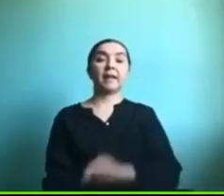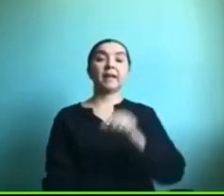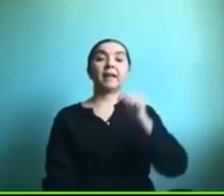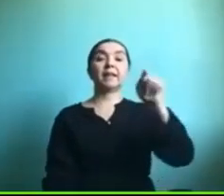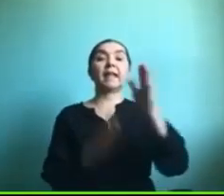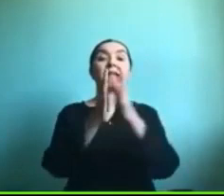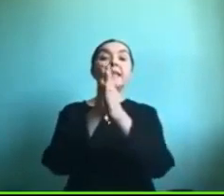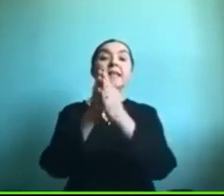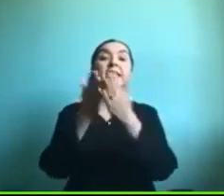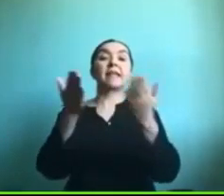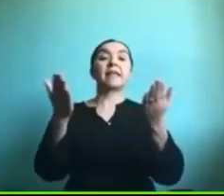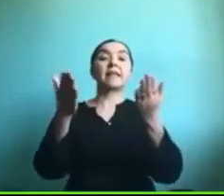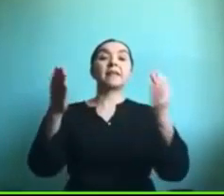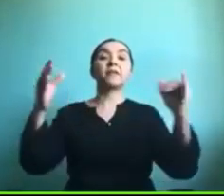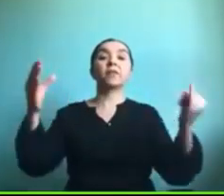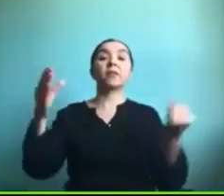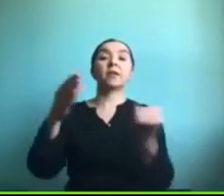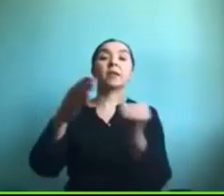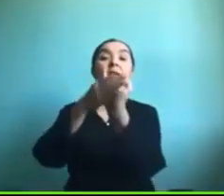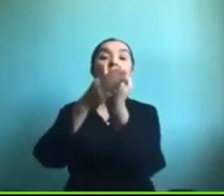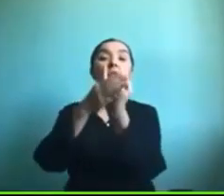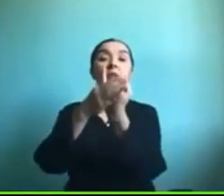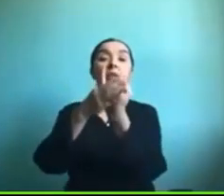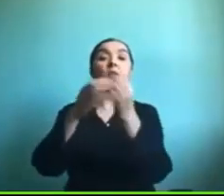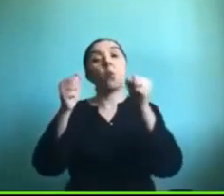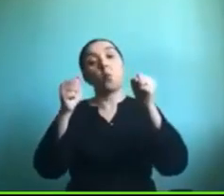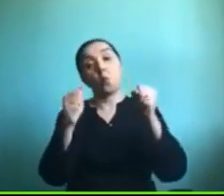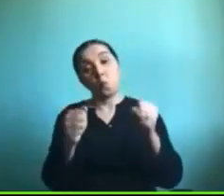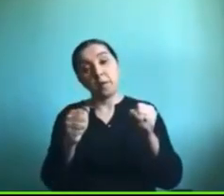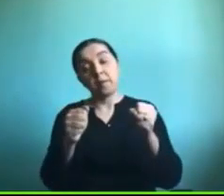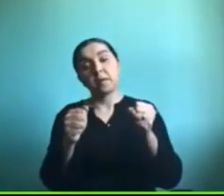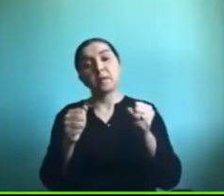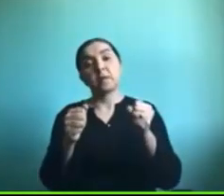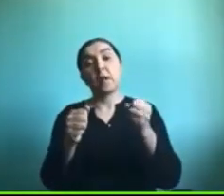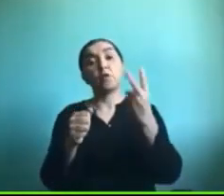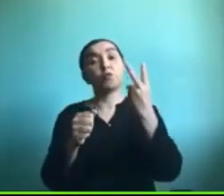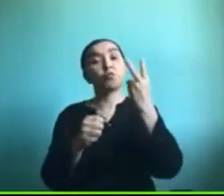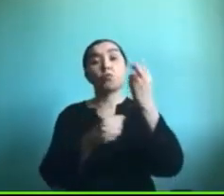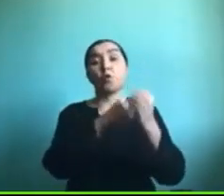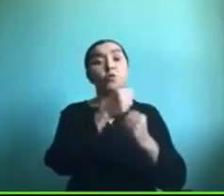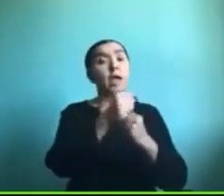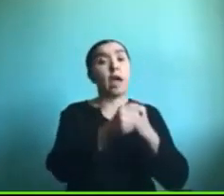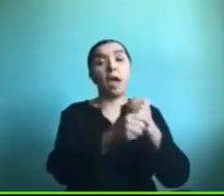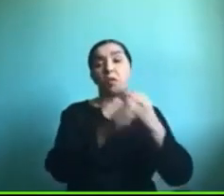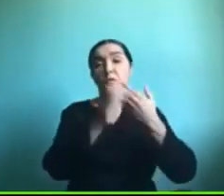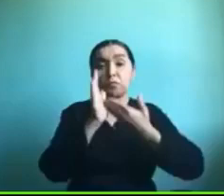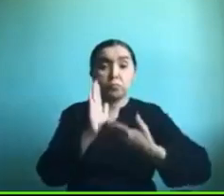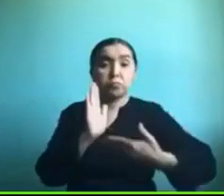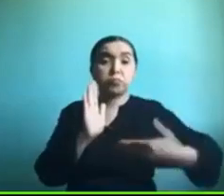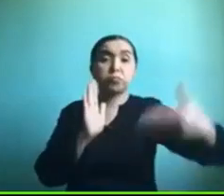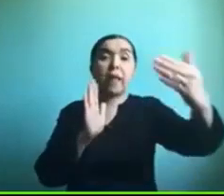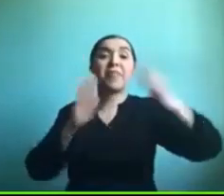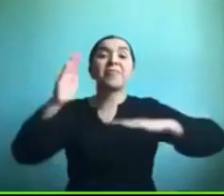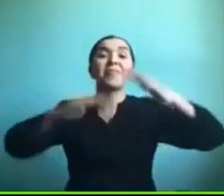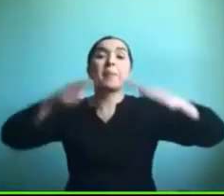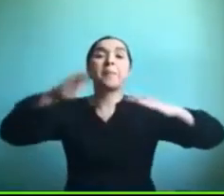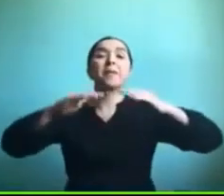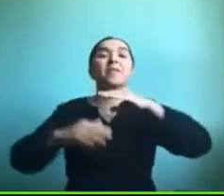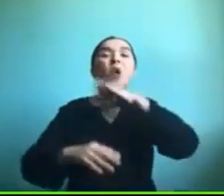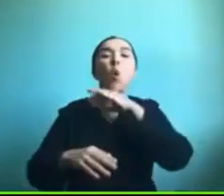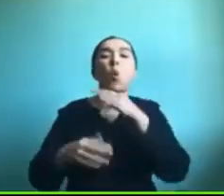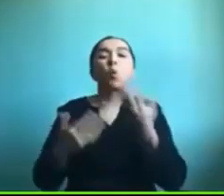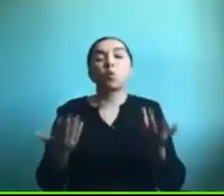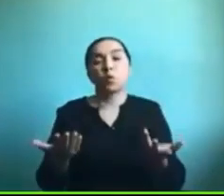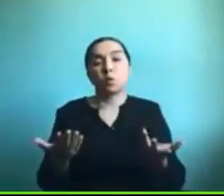pueden ser claro a partir de incluso los dos años según cómo se use por ejemplo yo puedo empezar